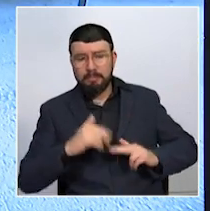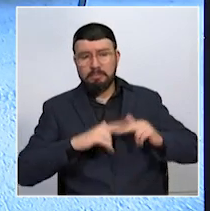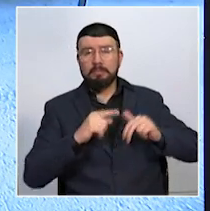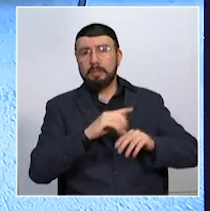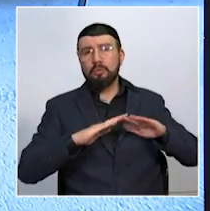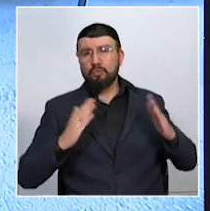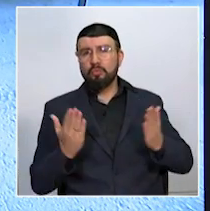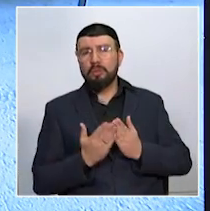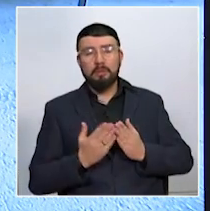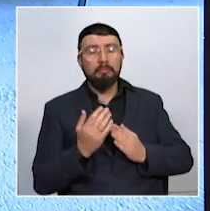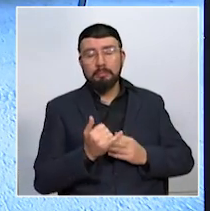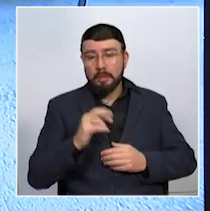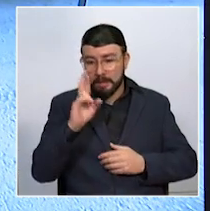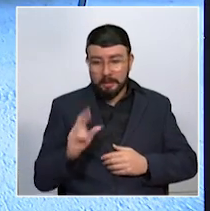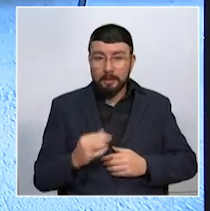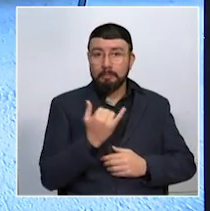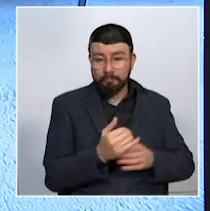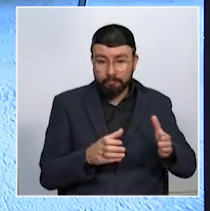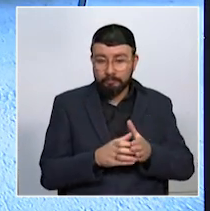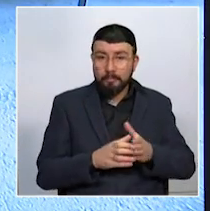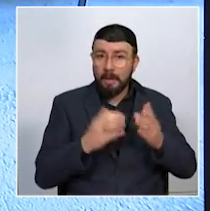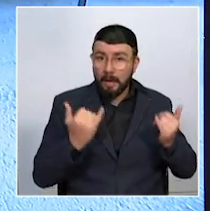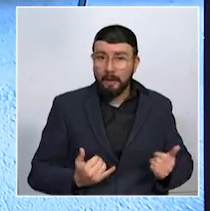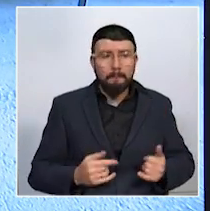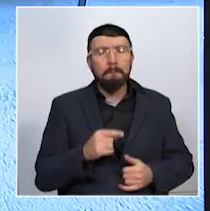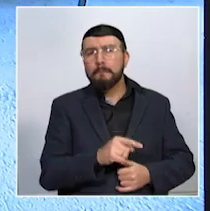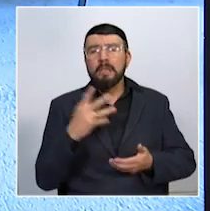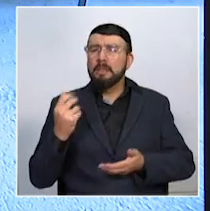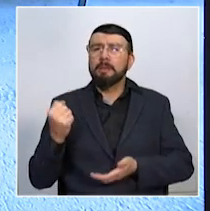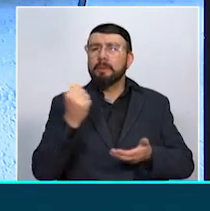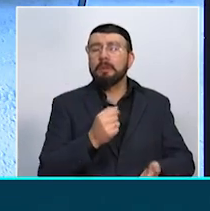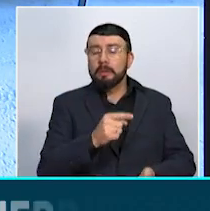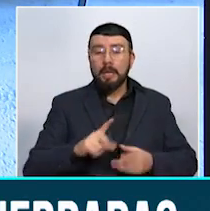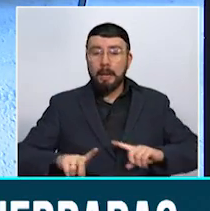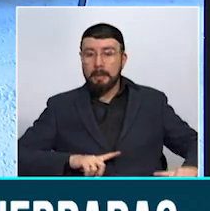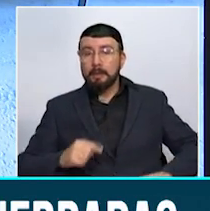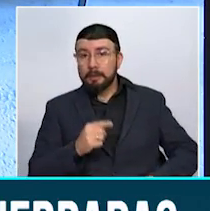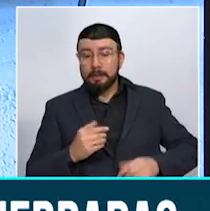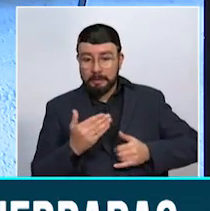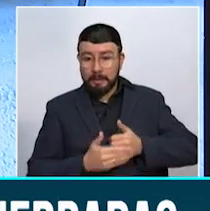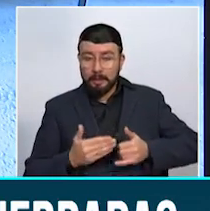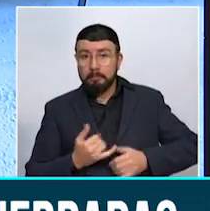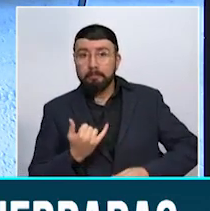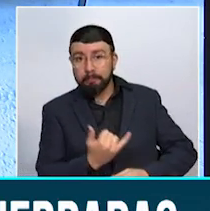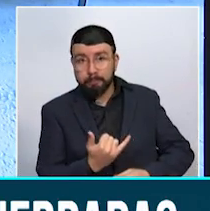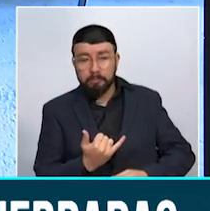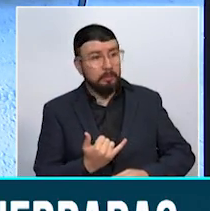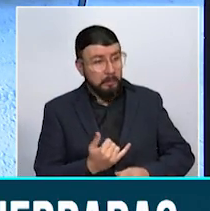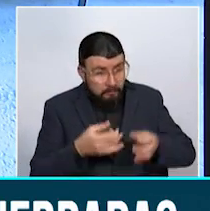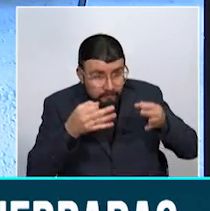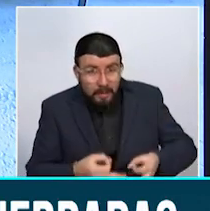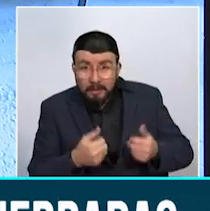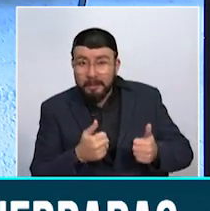en el departamento de Rizaralda. En la actualidad, prese a la gran inversión de la administración departamental, los resultados no son tan